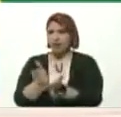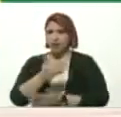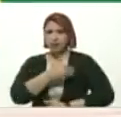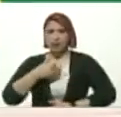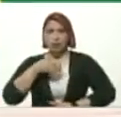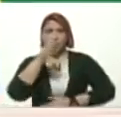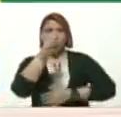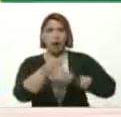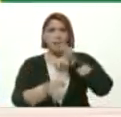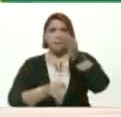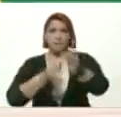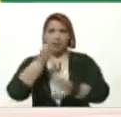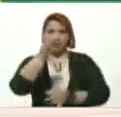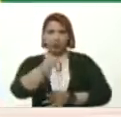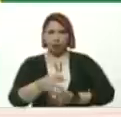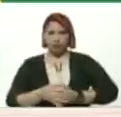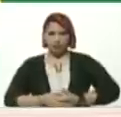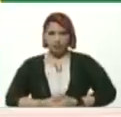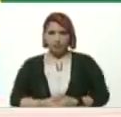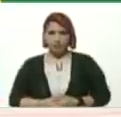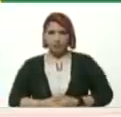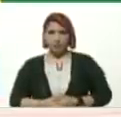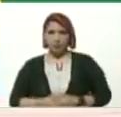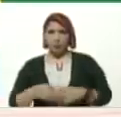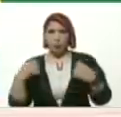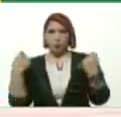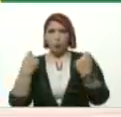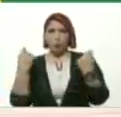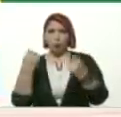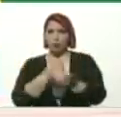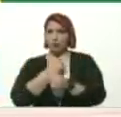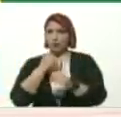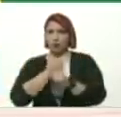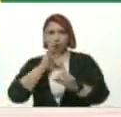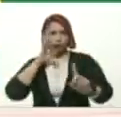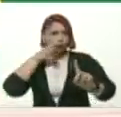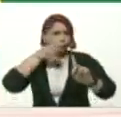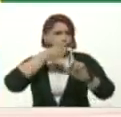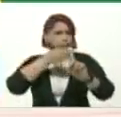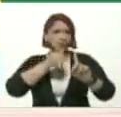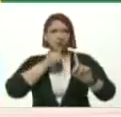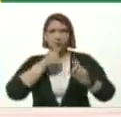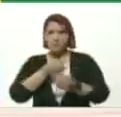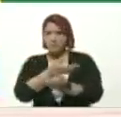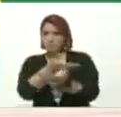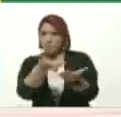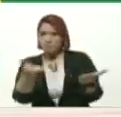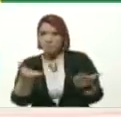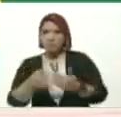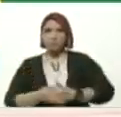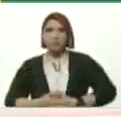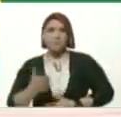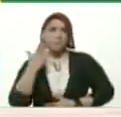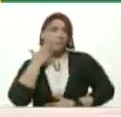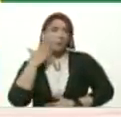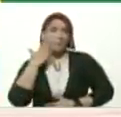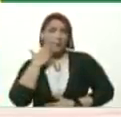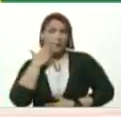explicar Esta jornada De trabajo Va dirigida A ustedes Madres